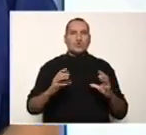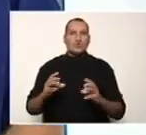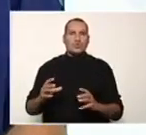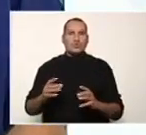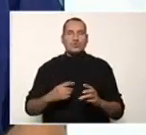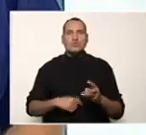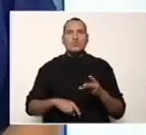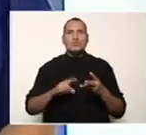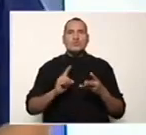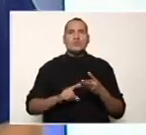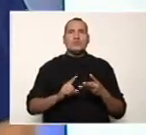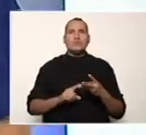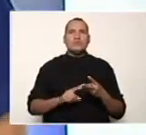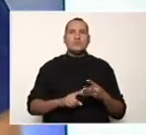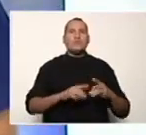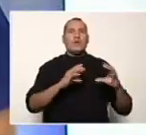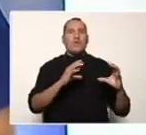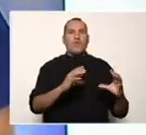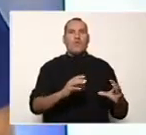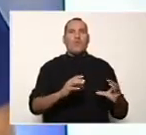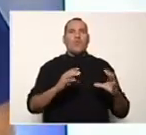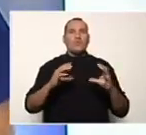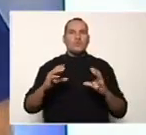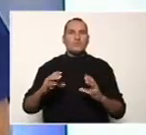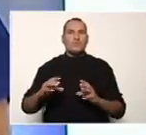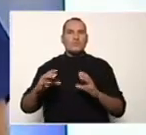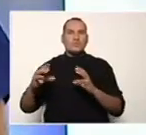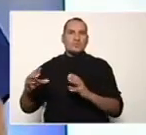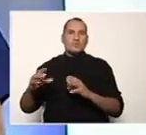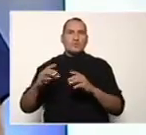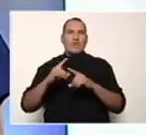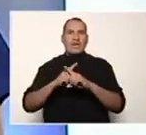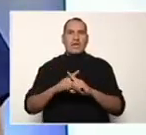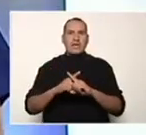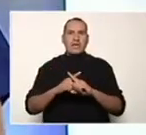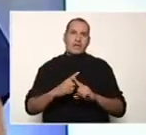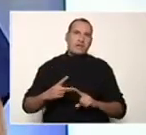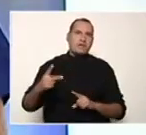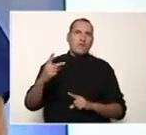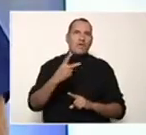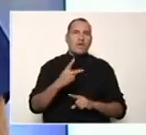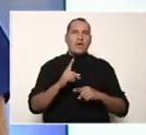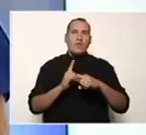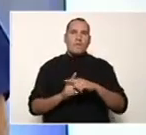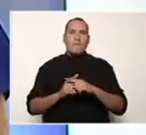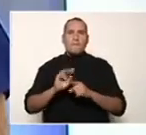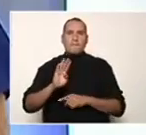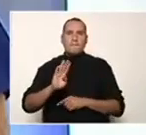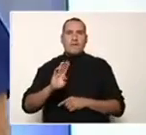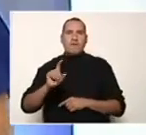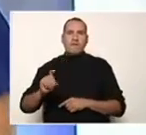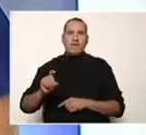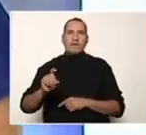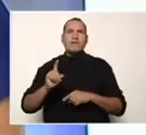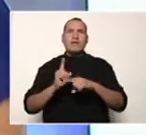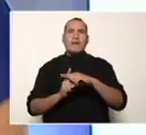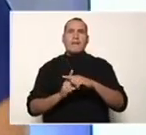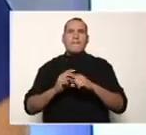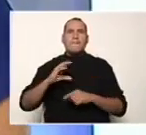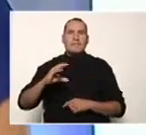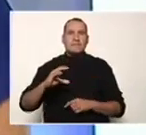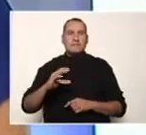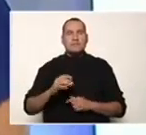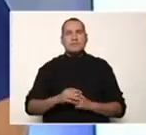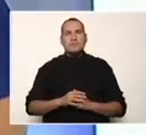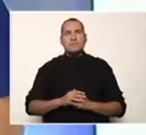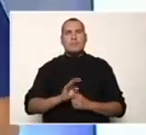factorizar cuando son trinomios de la forma x cuadrado más bx más c, donde b y c